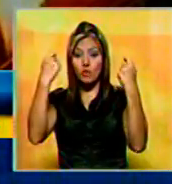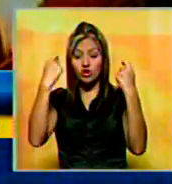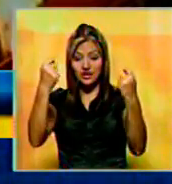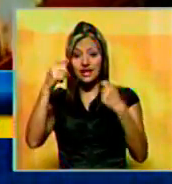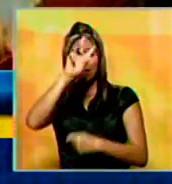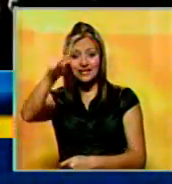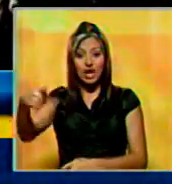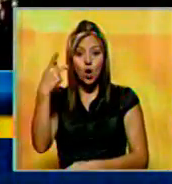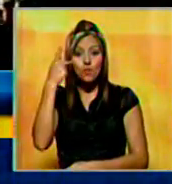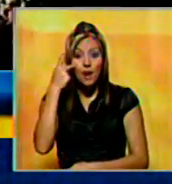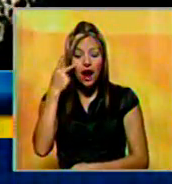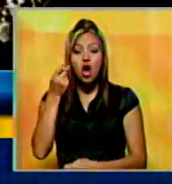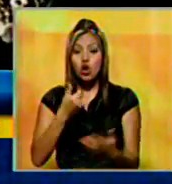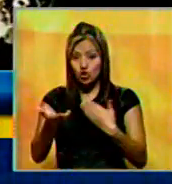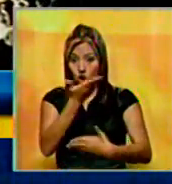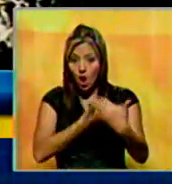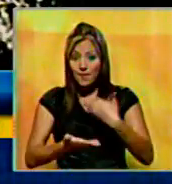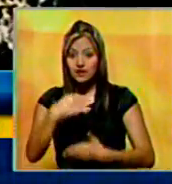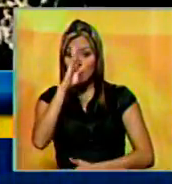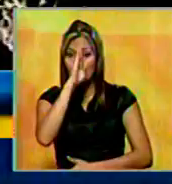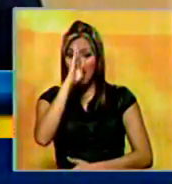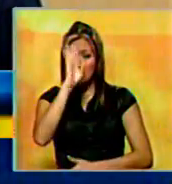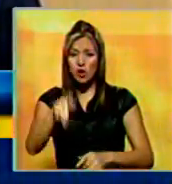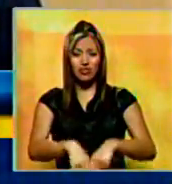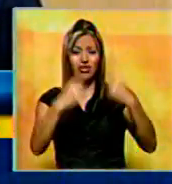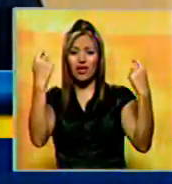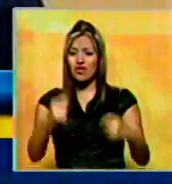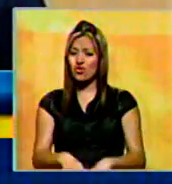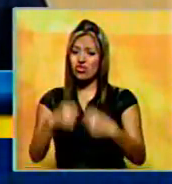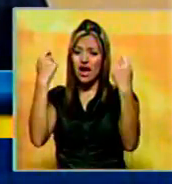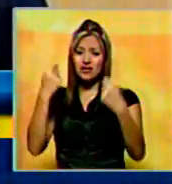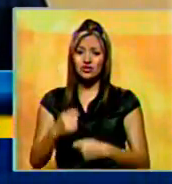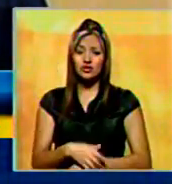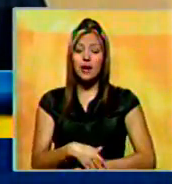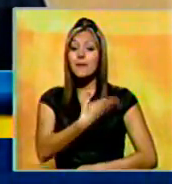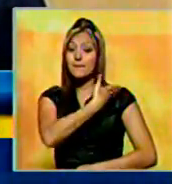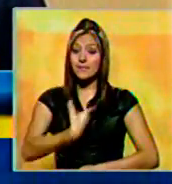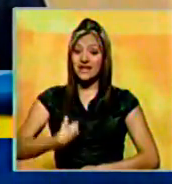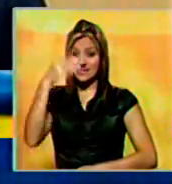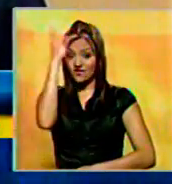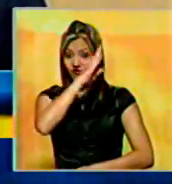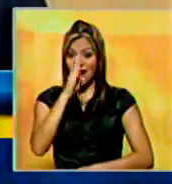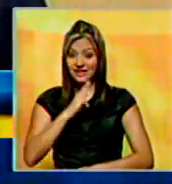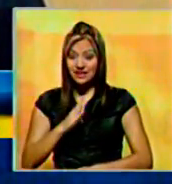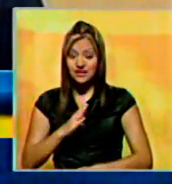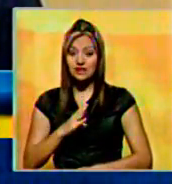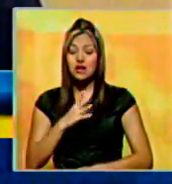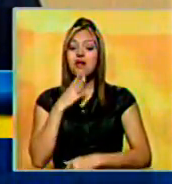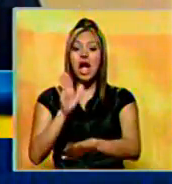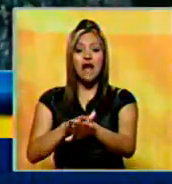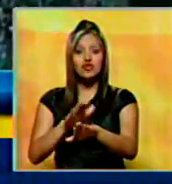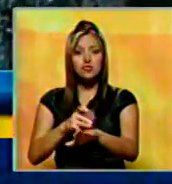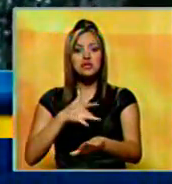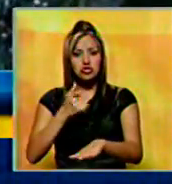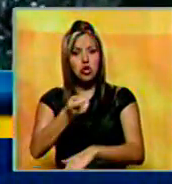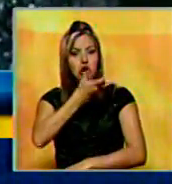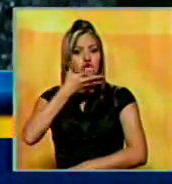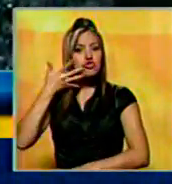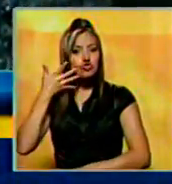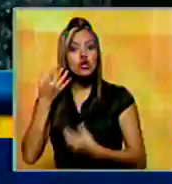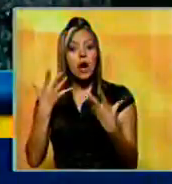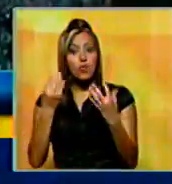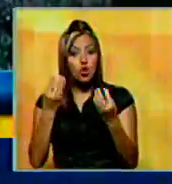Sao Paulo, donde los comercios y bancos fueron destrozados. La presidenta de Brasil, Dilma Rousseff, dijo que estaba orgullosa de que